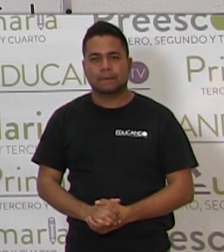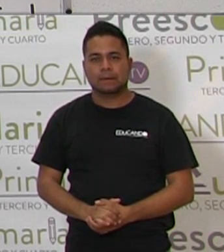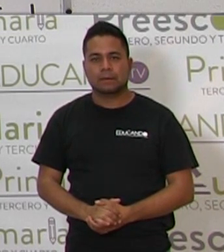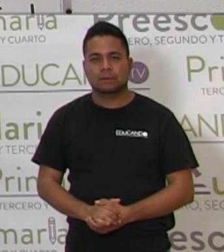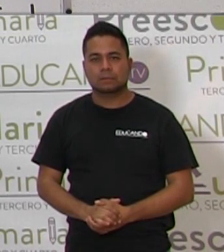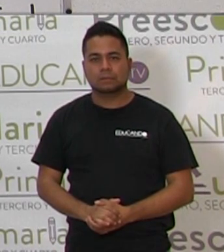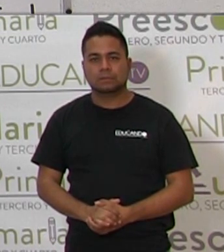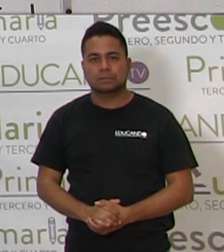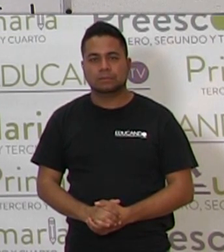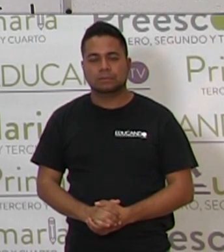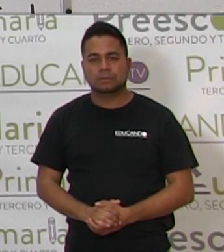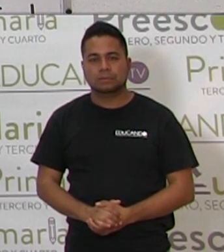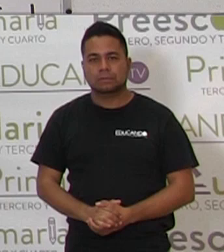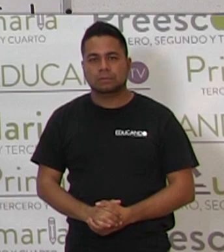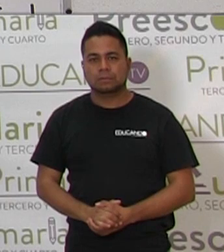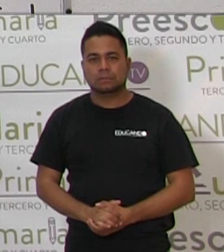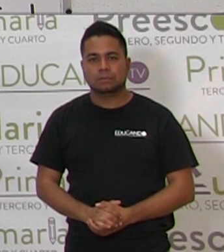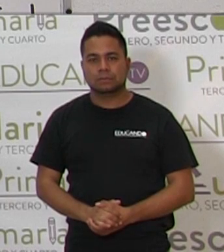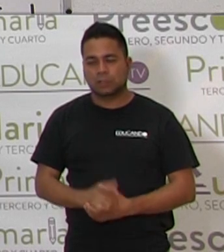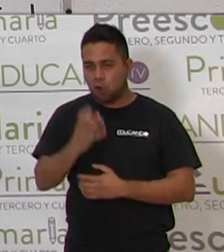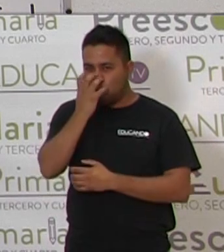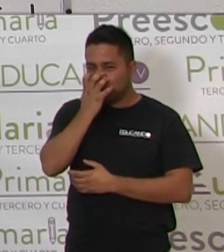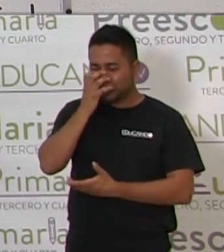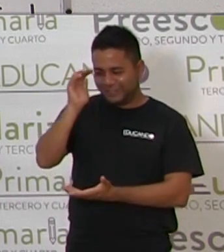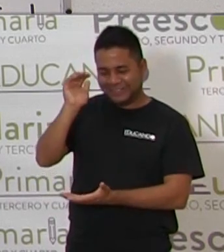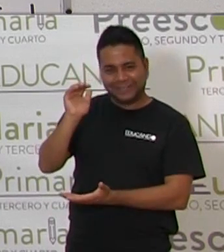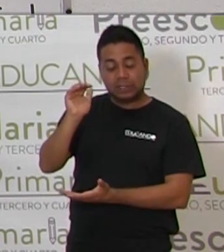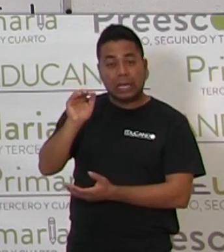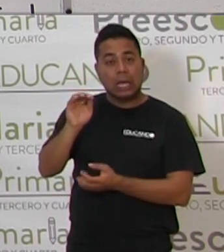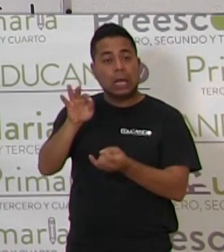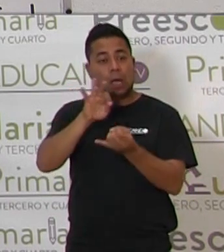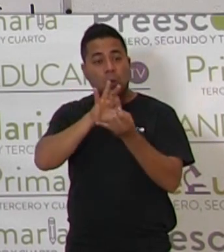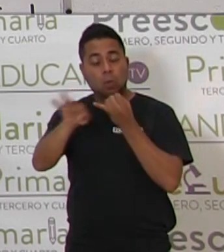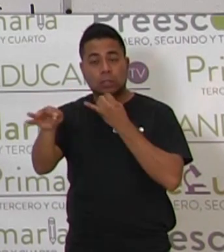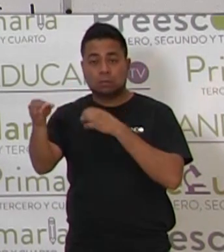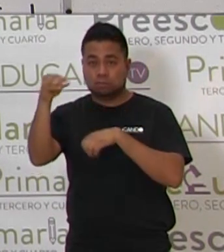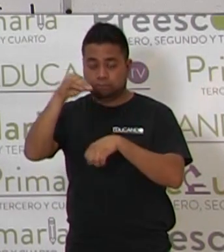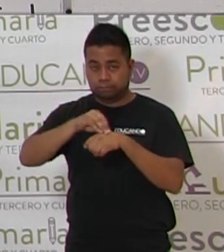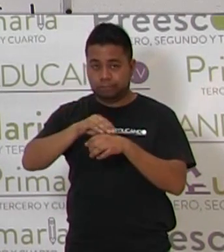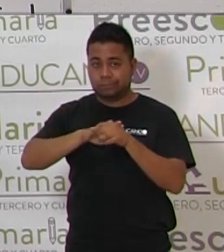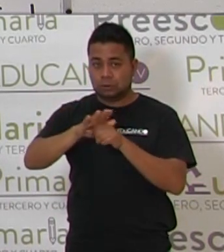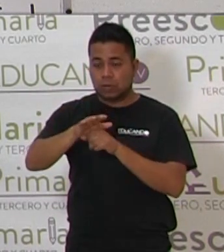Sí, un osito. Y por último, un uno.